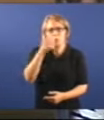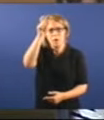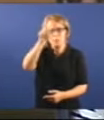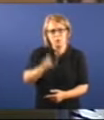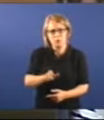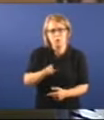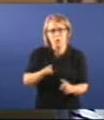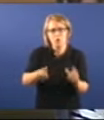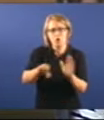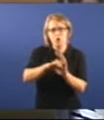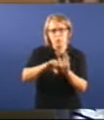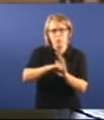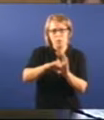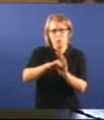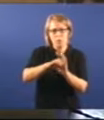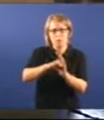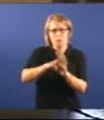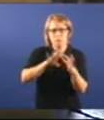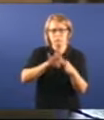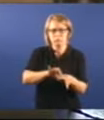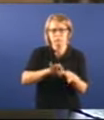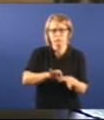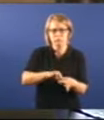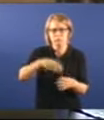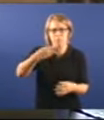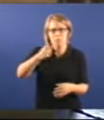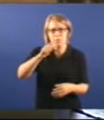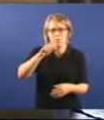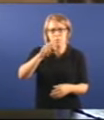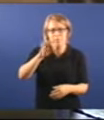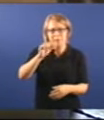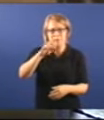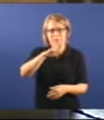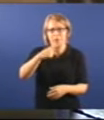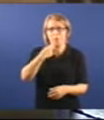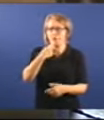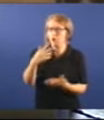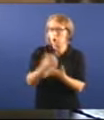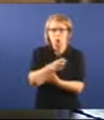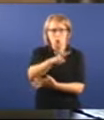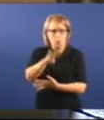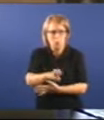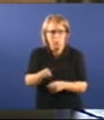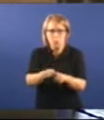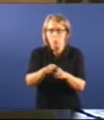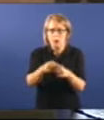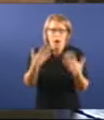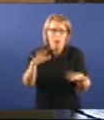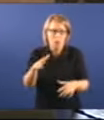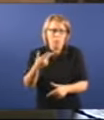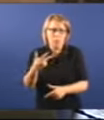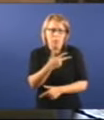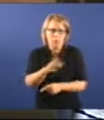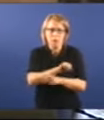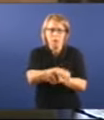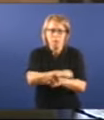Valser, que defende que todo é legítimo, todo vale, vulnerar os dereitos fundamentais, arrasar